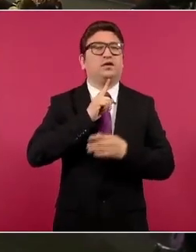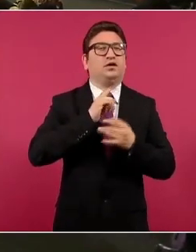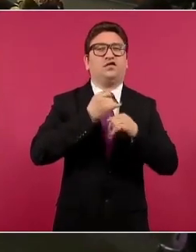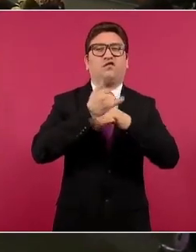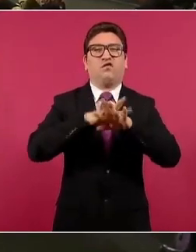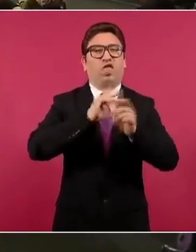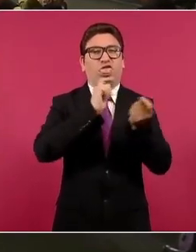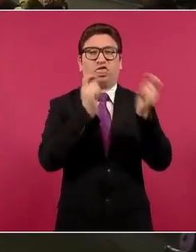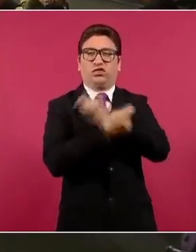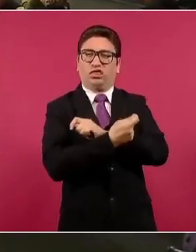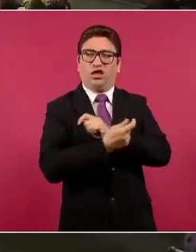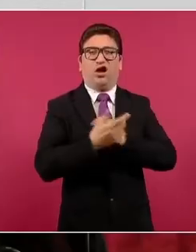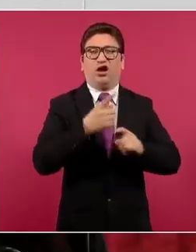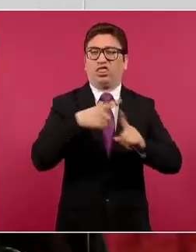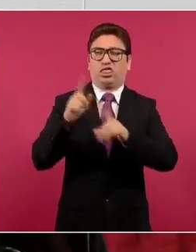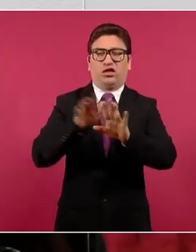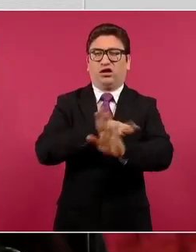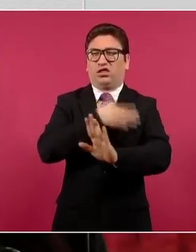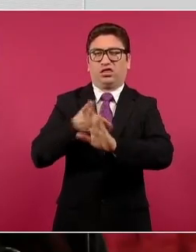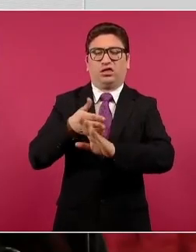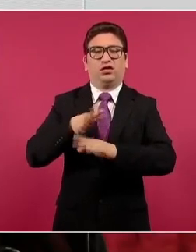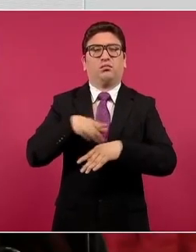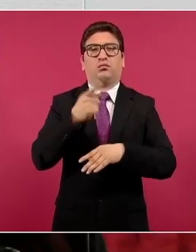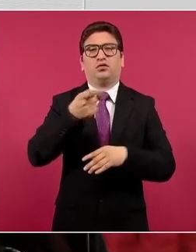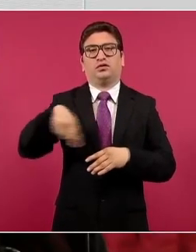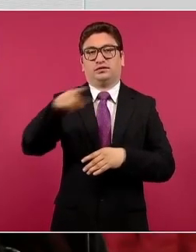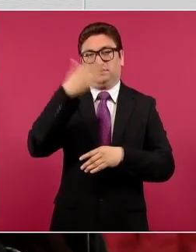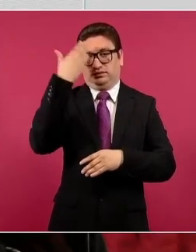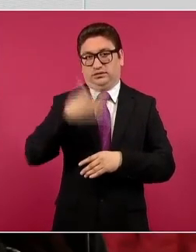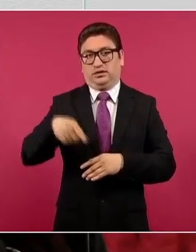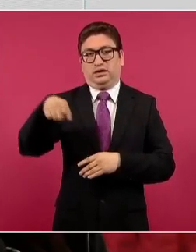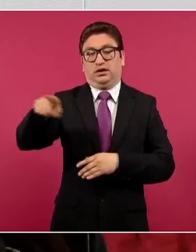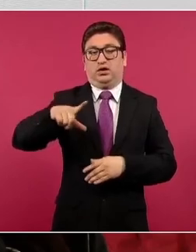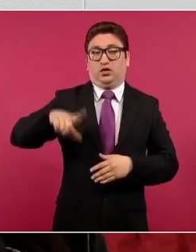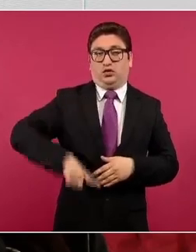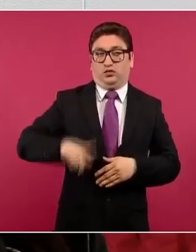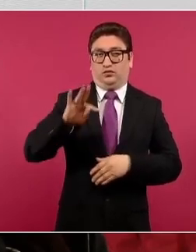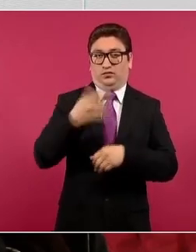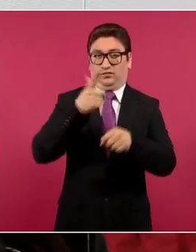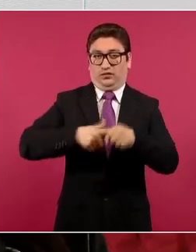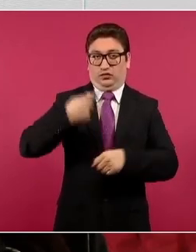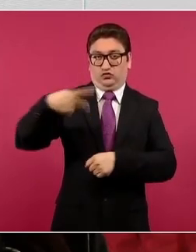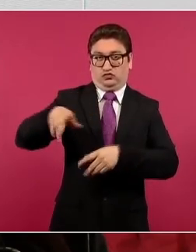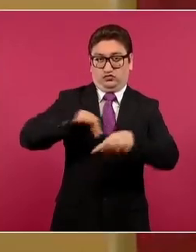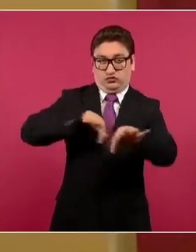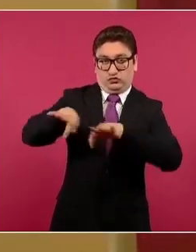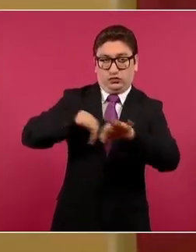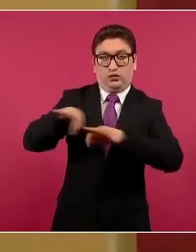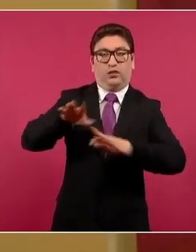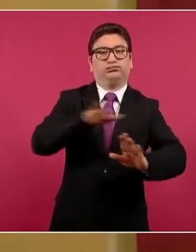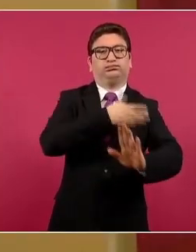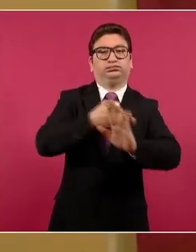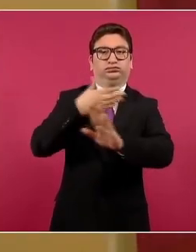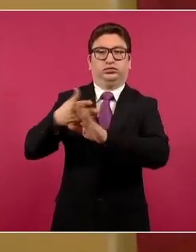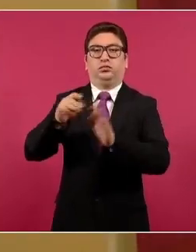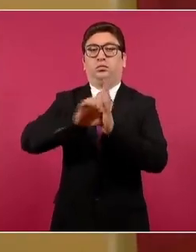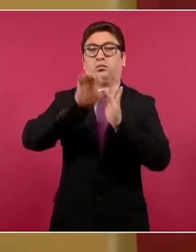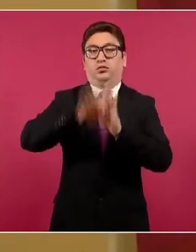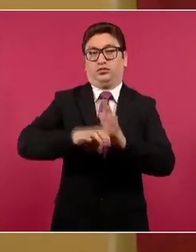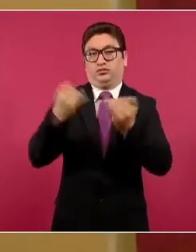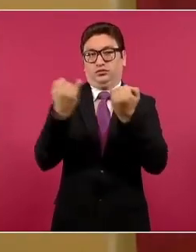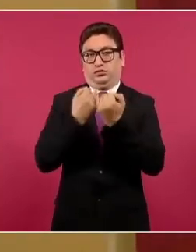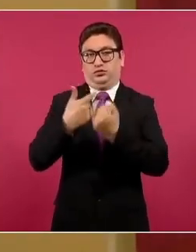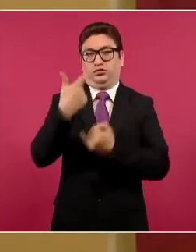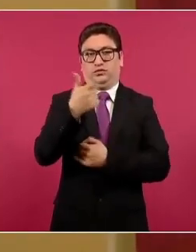información de las obras emblemáticas del gobierno federal y también de dependencias como la Guardia Nacional.